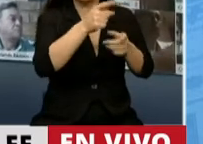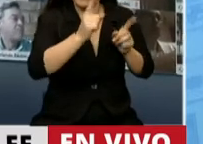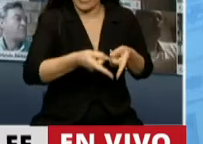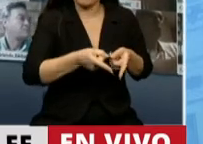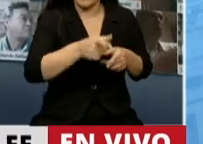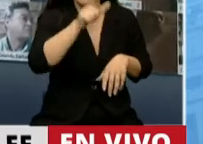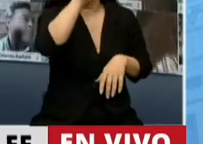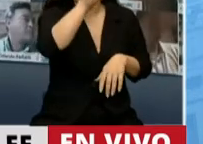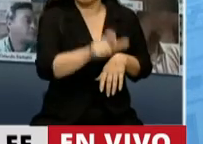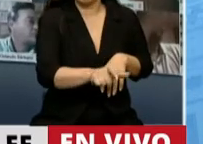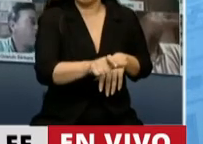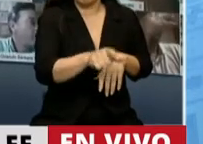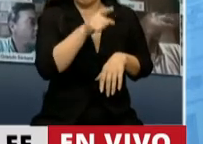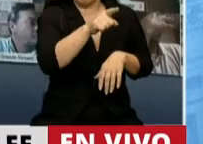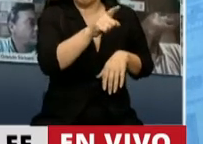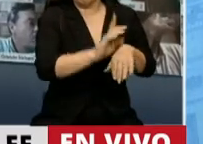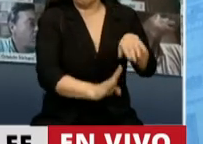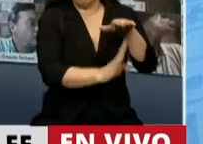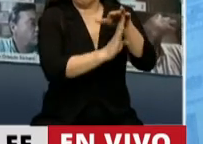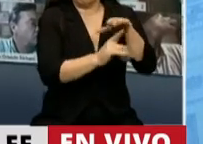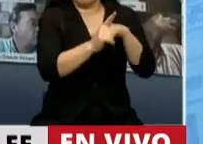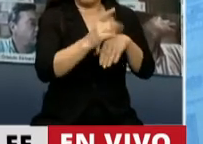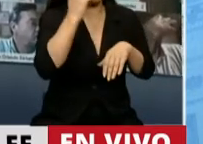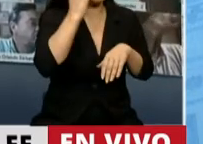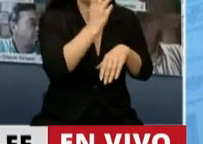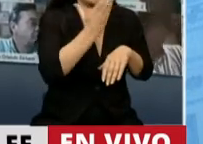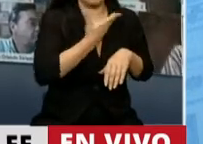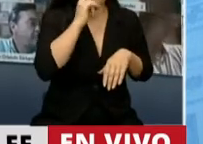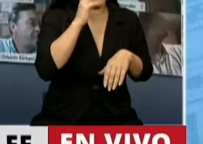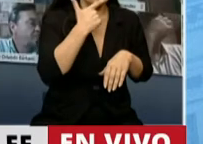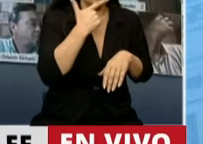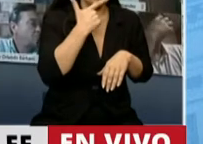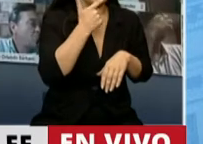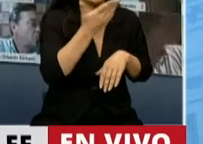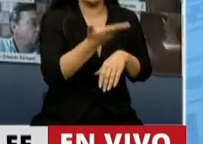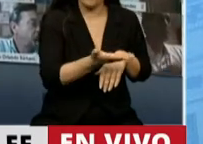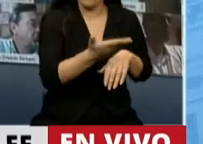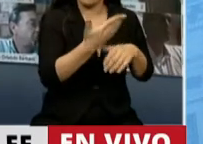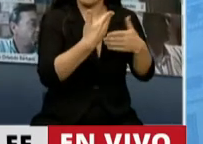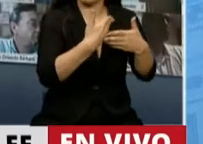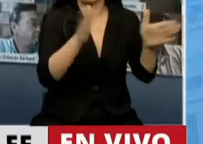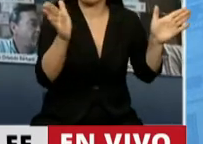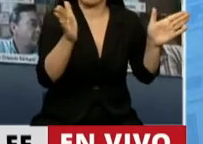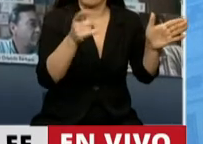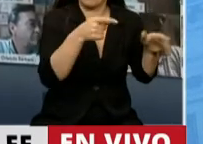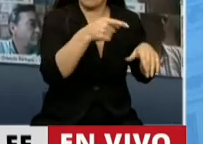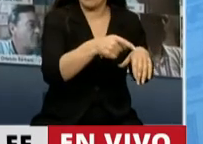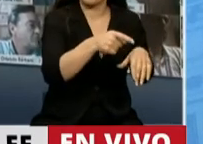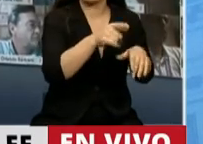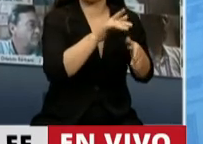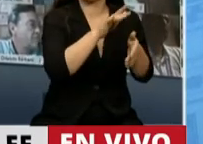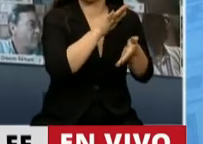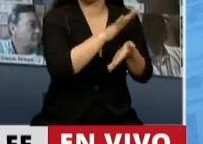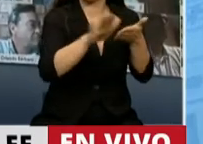del dirigente y funcionario de Daniel Firmul, que estaban inaugurando una nueva